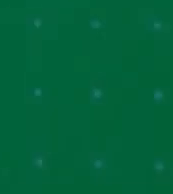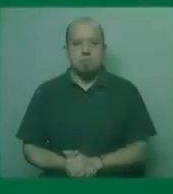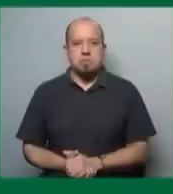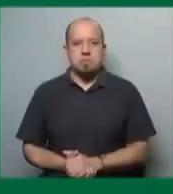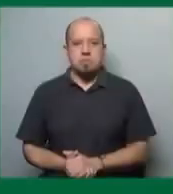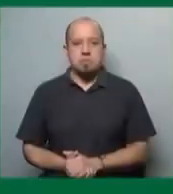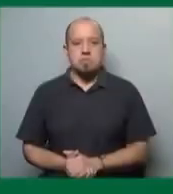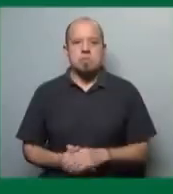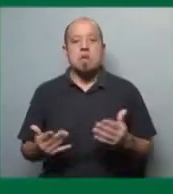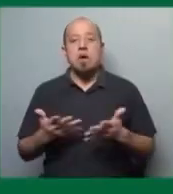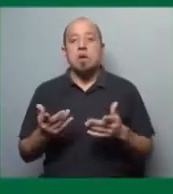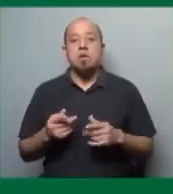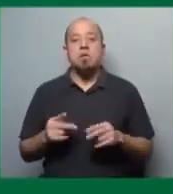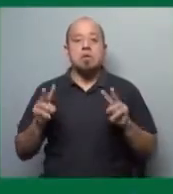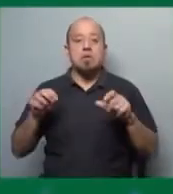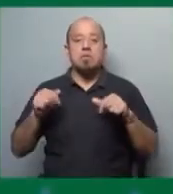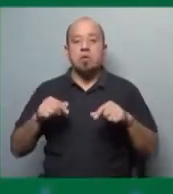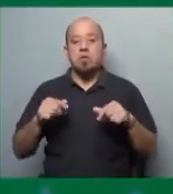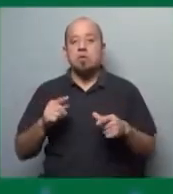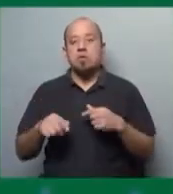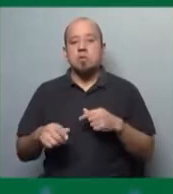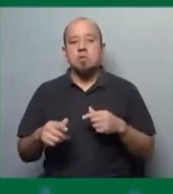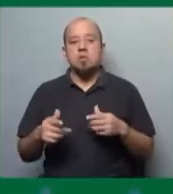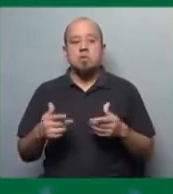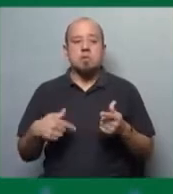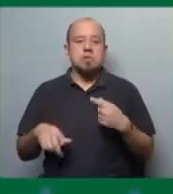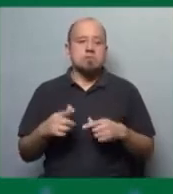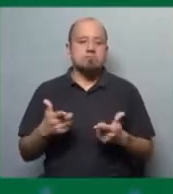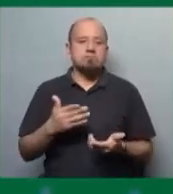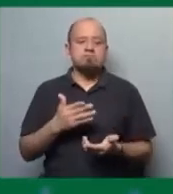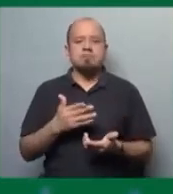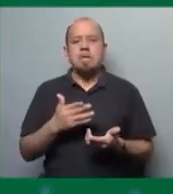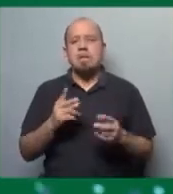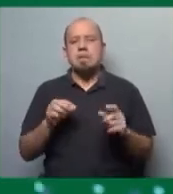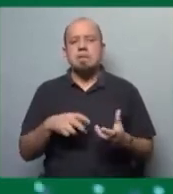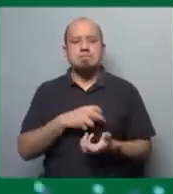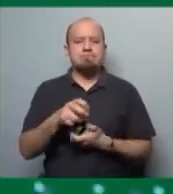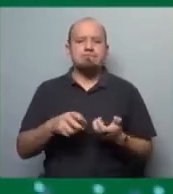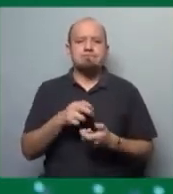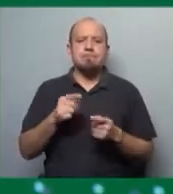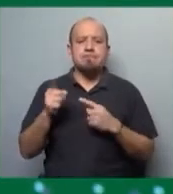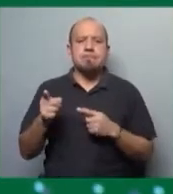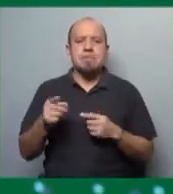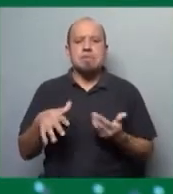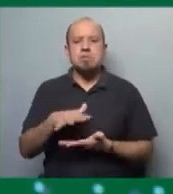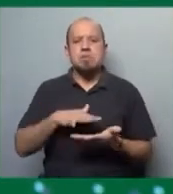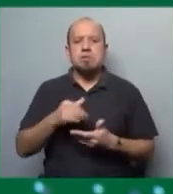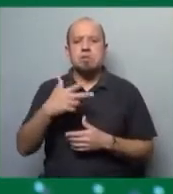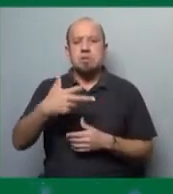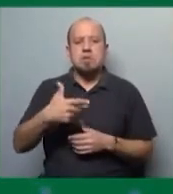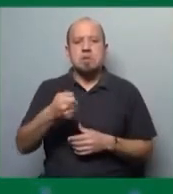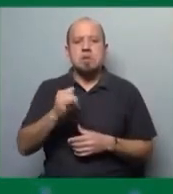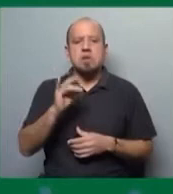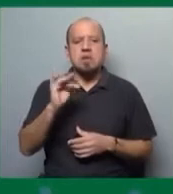Bien, y nos metemos con el segundo tema del día de hoy de Sin Fronteras. Vamos a estar hablando sobre la compleja situación que vive Haití. Y para eso